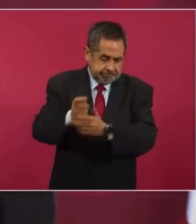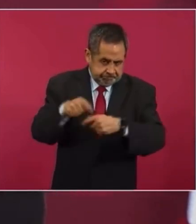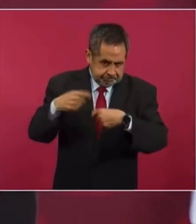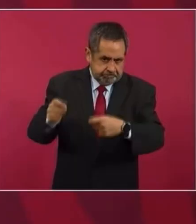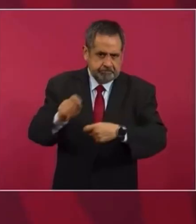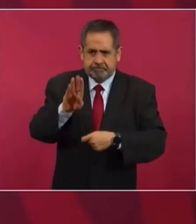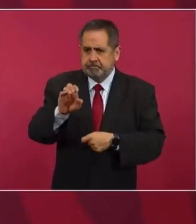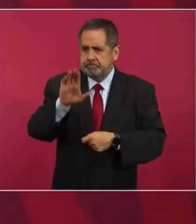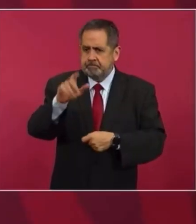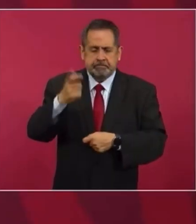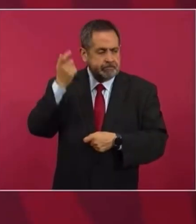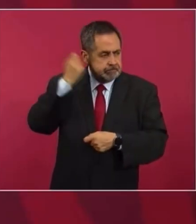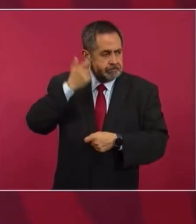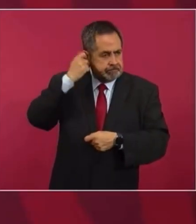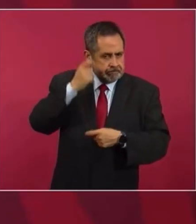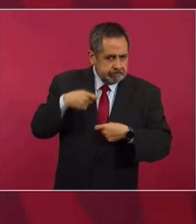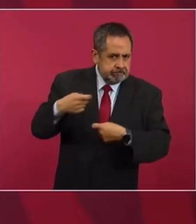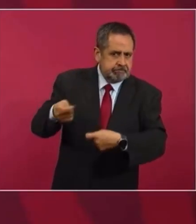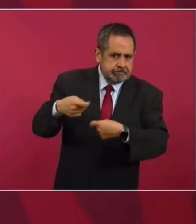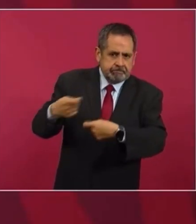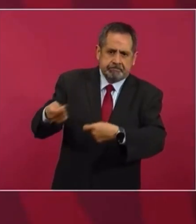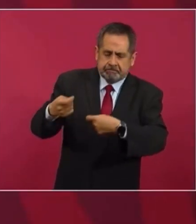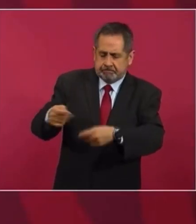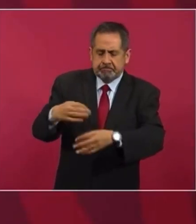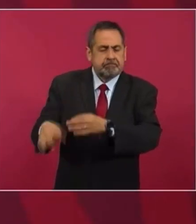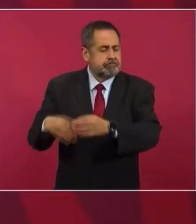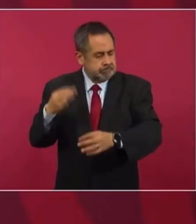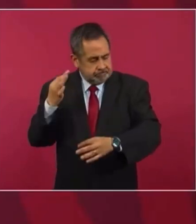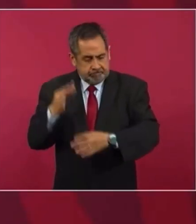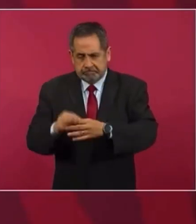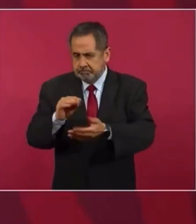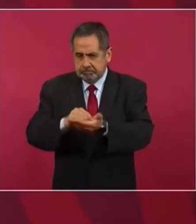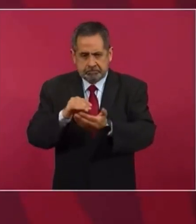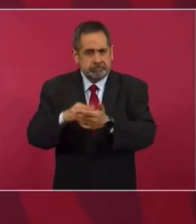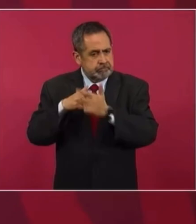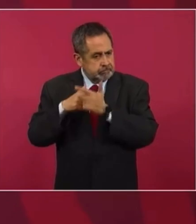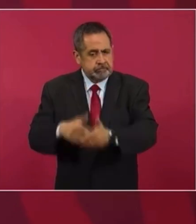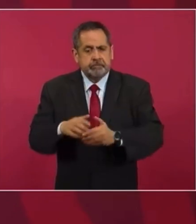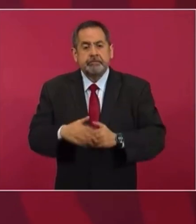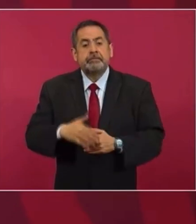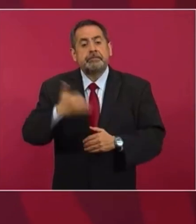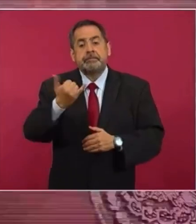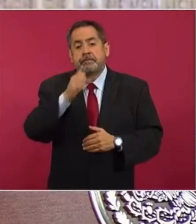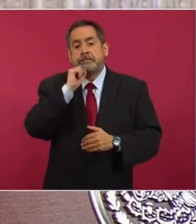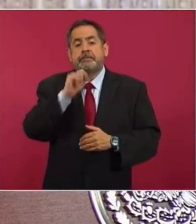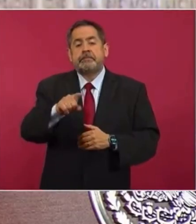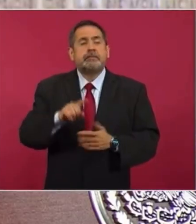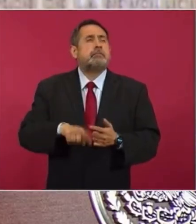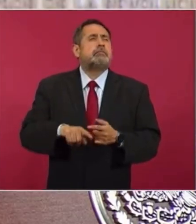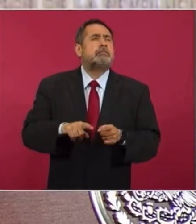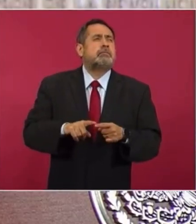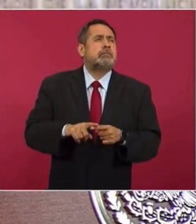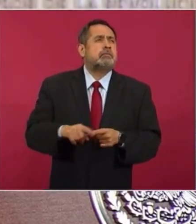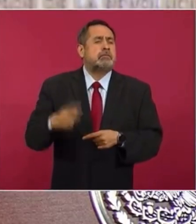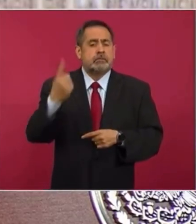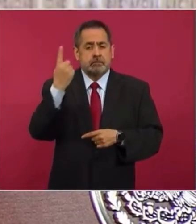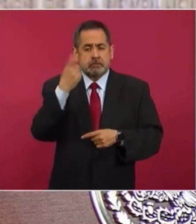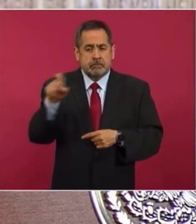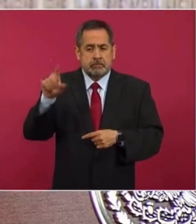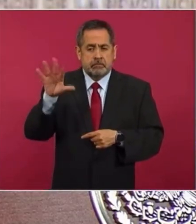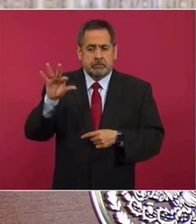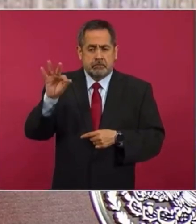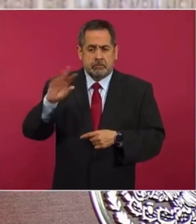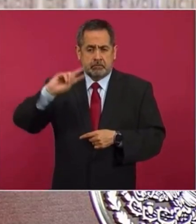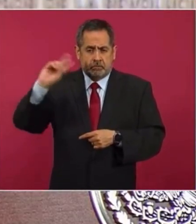Van a quedar funcionando 140 universidades